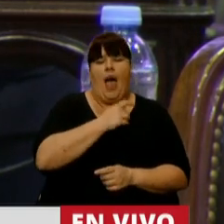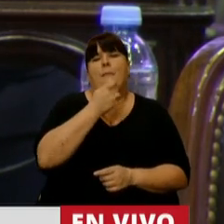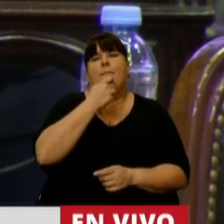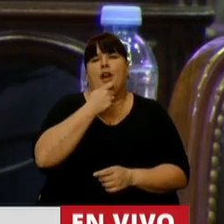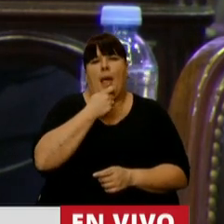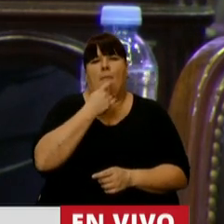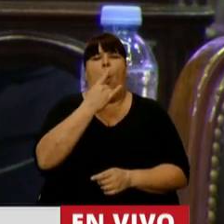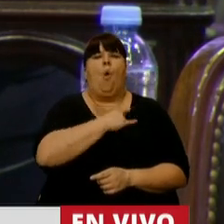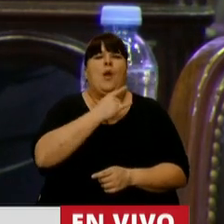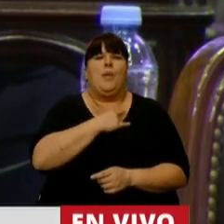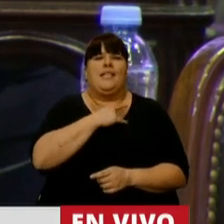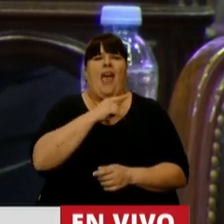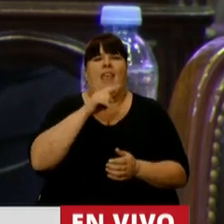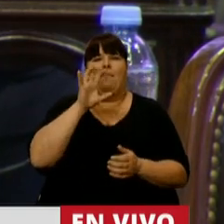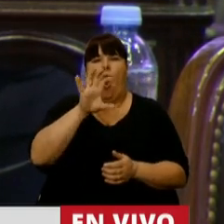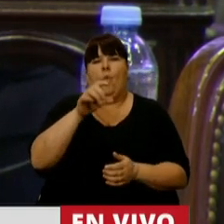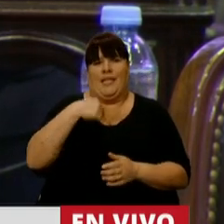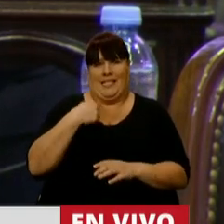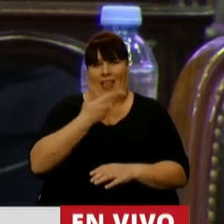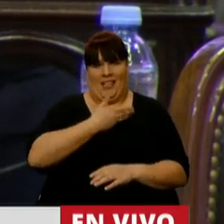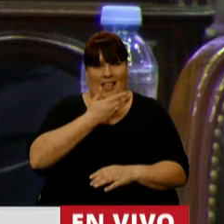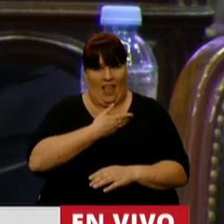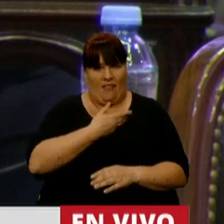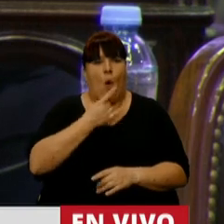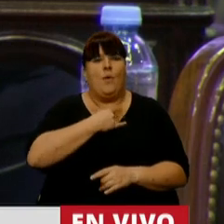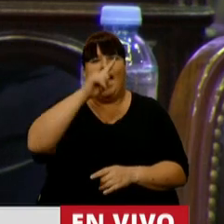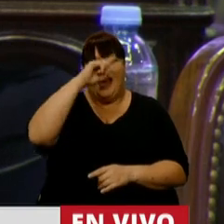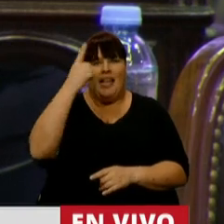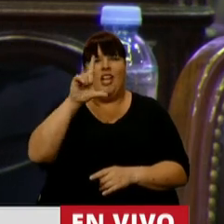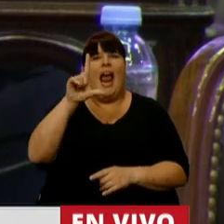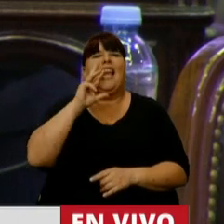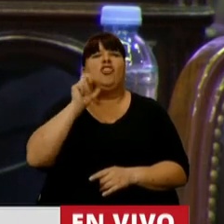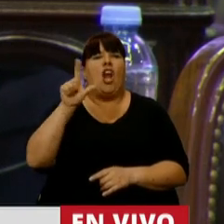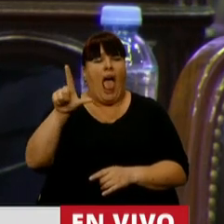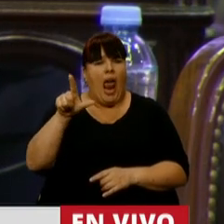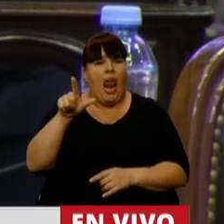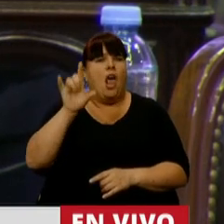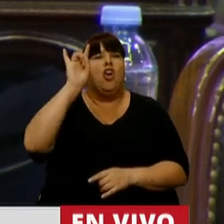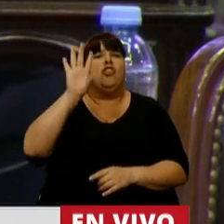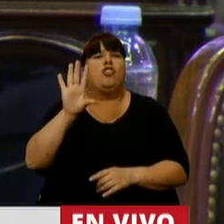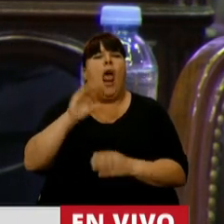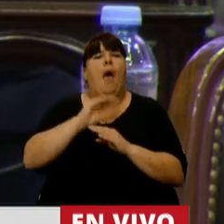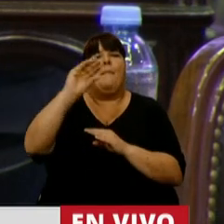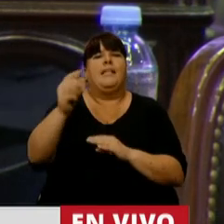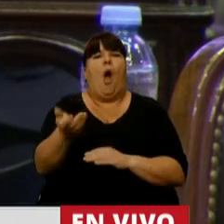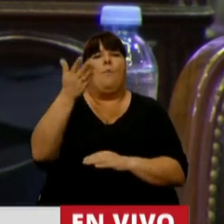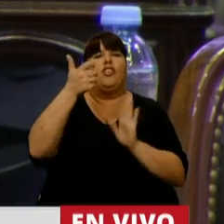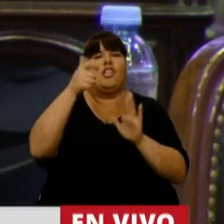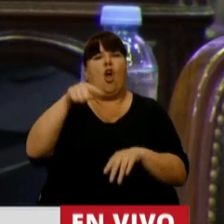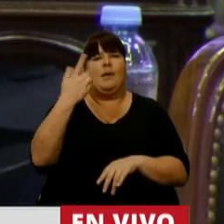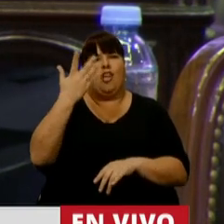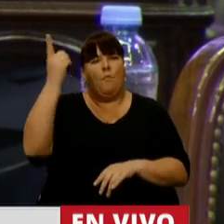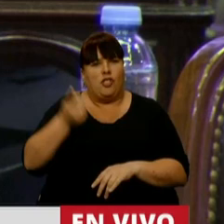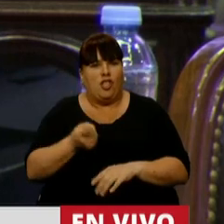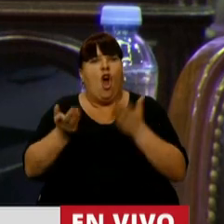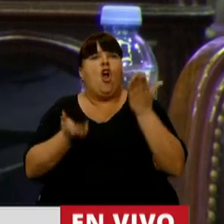como por ejemplo las universidades de la provincia, a la cual represento, la Universidad Nacional del Litoral, solamente se prevé un aumento del 6,5